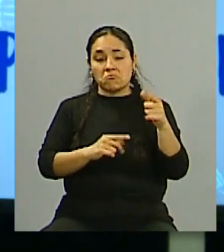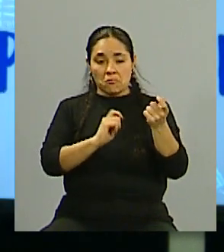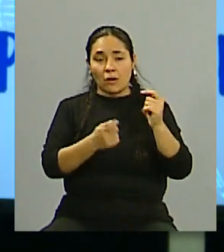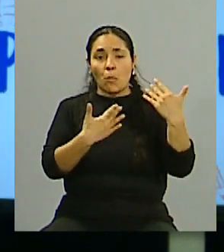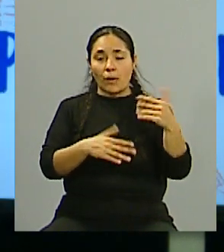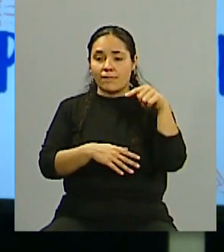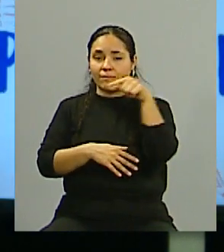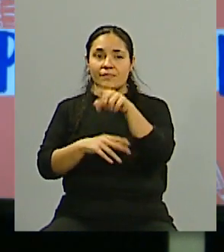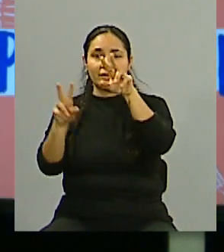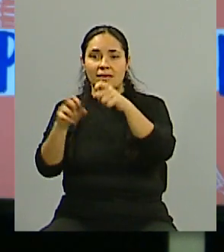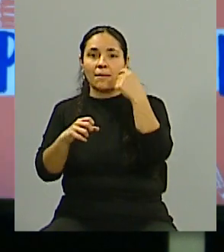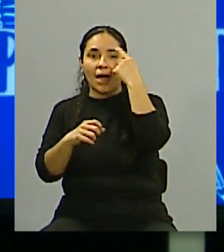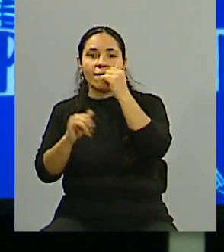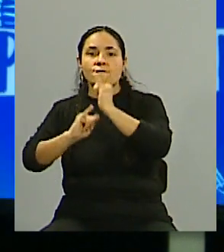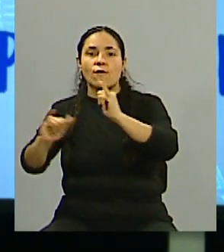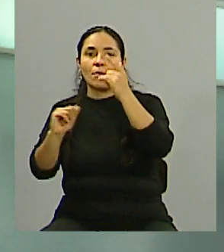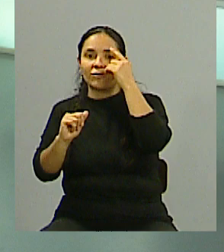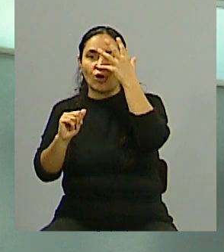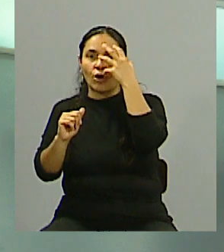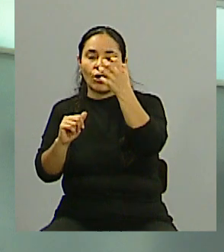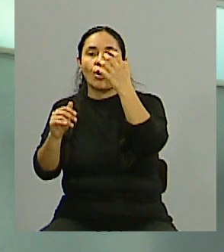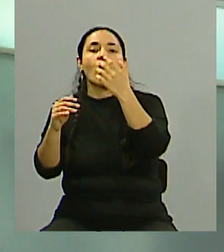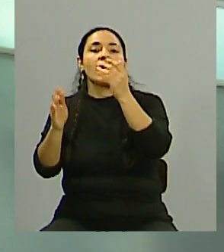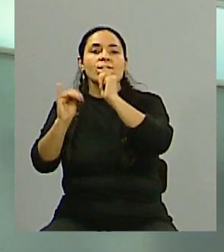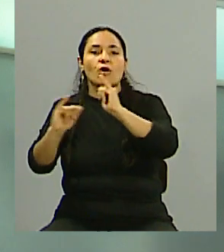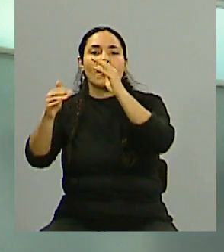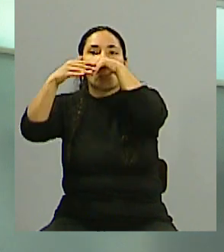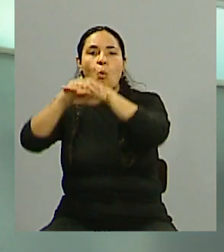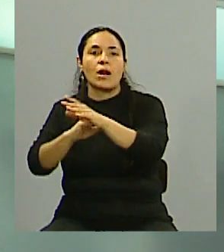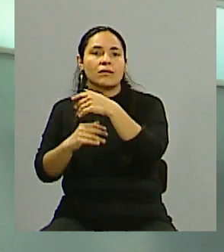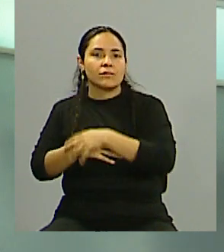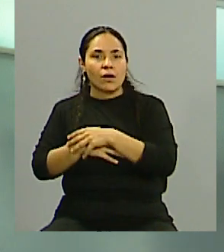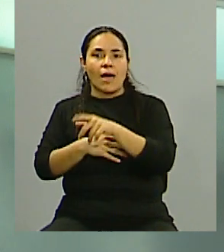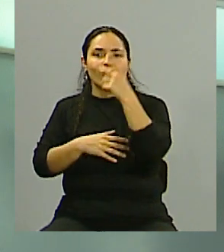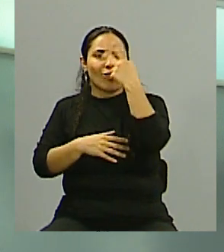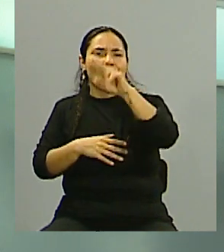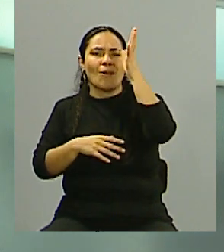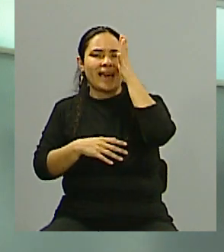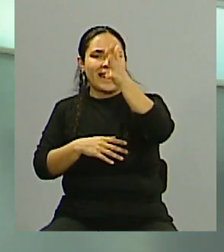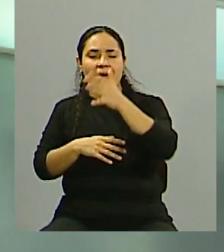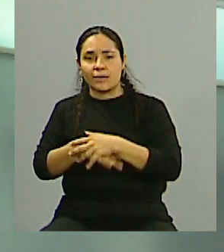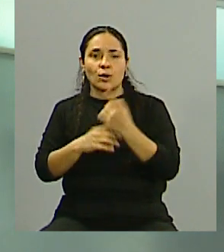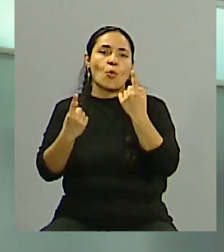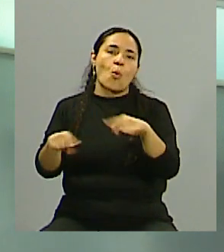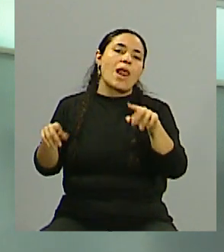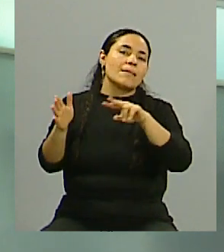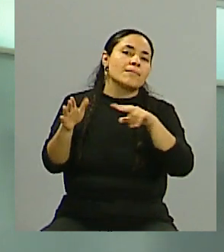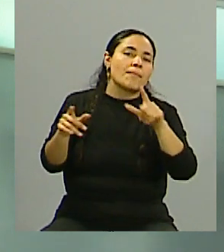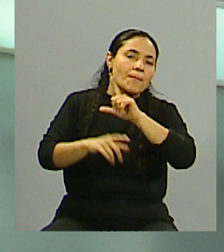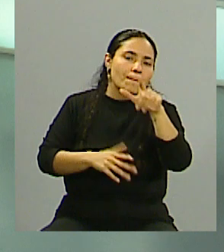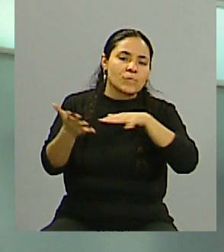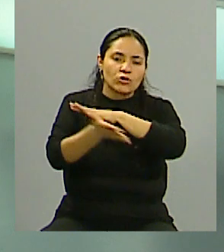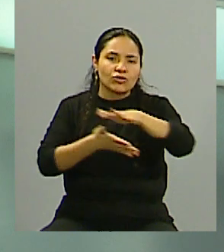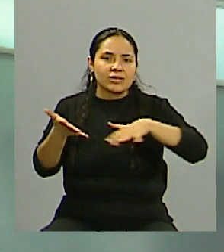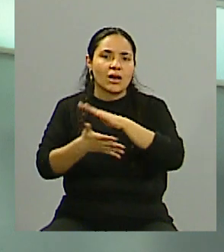argentino, con los problemas que hay de pobreza, de educación, de salud, de exclusión, de brecha digital, no es tan